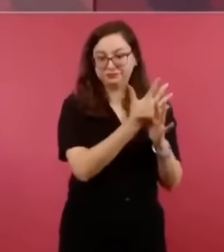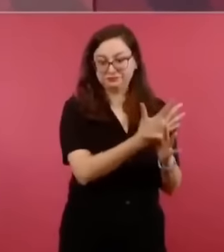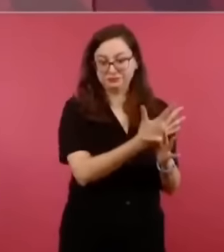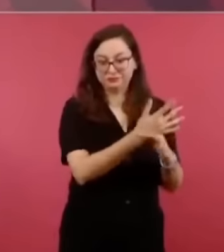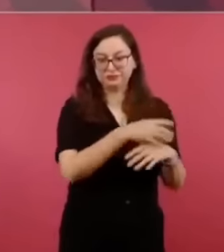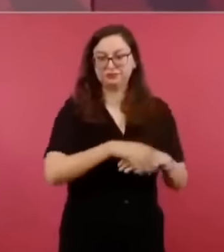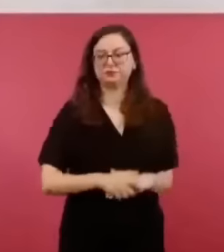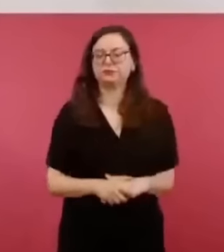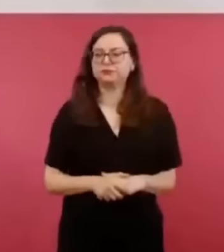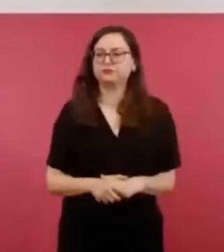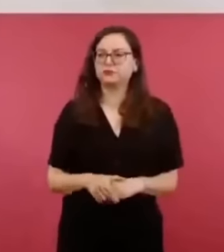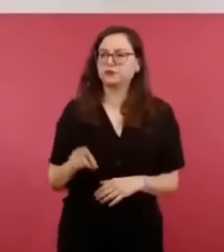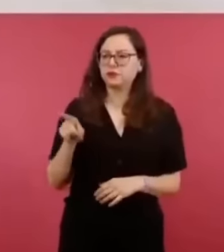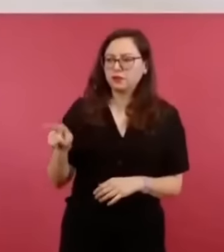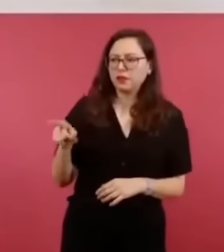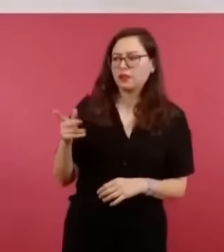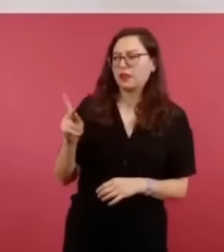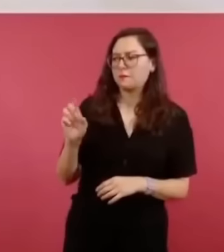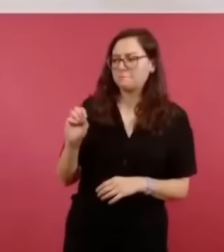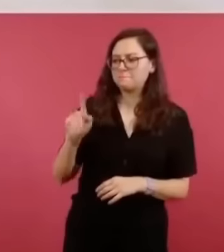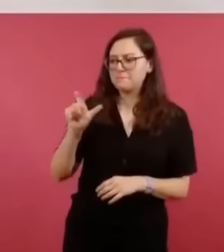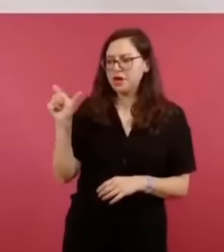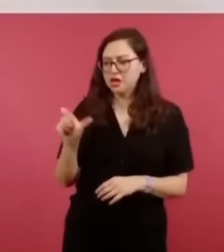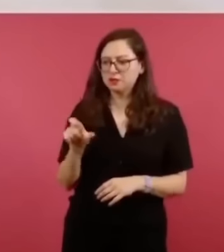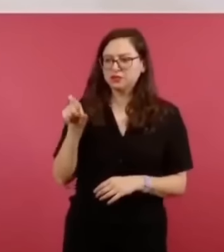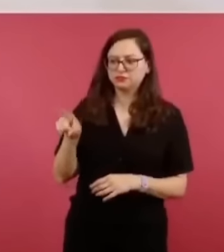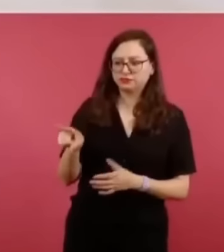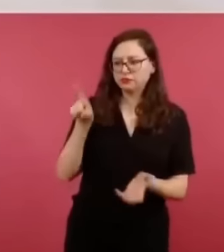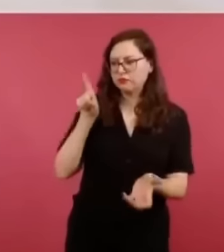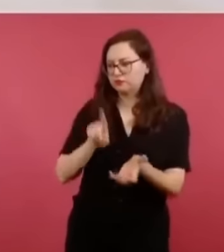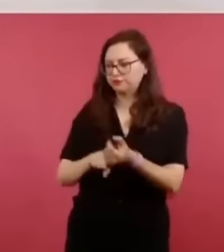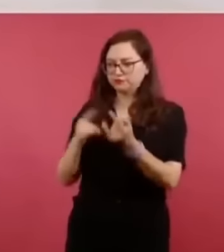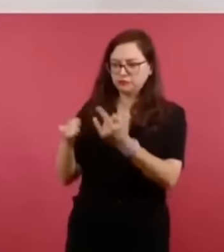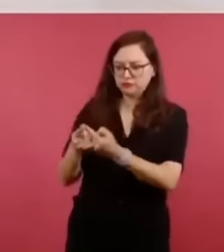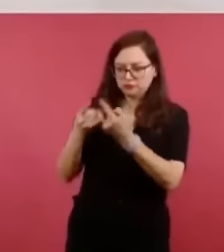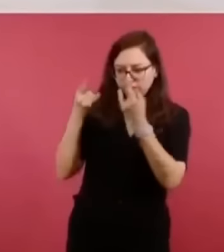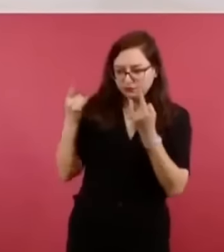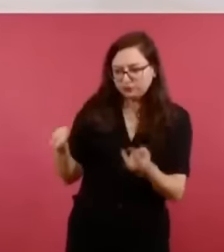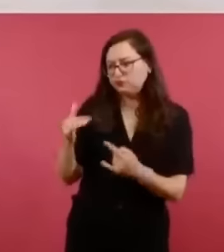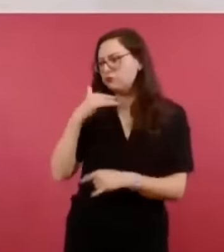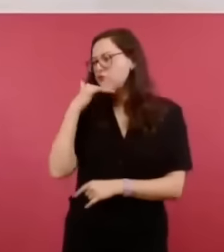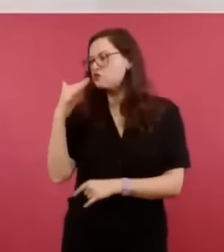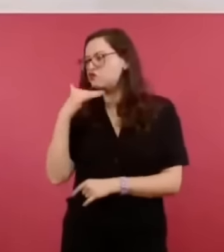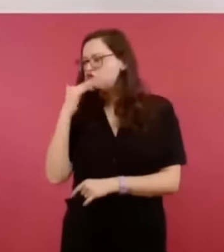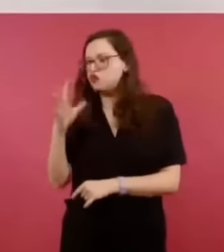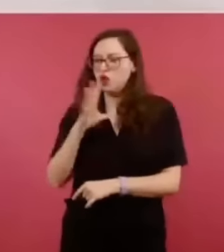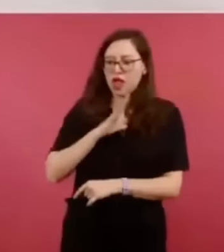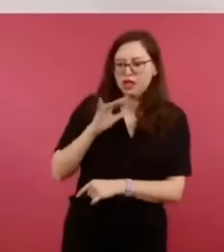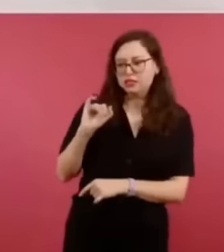si hubo o no hubo corrupción, si hay o no hay corrupción,